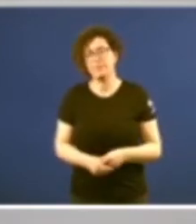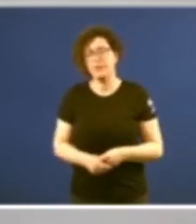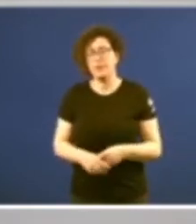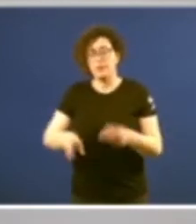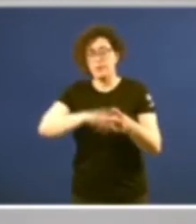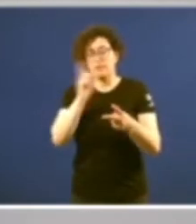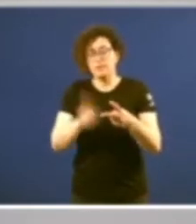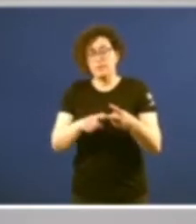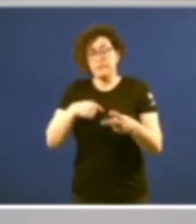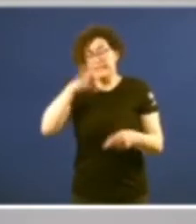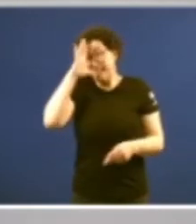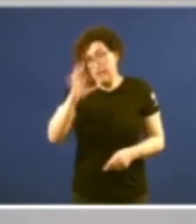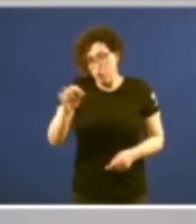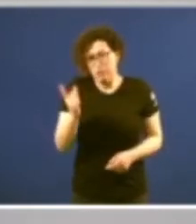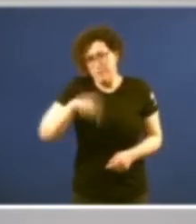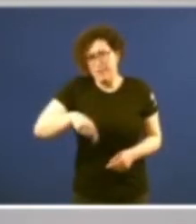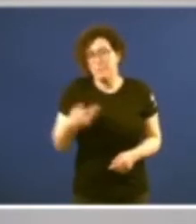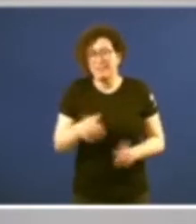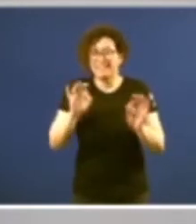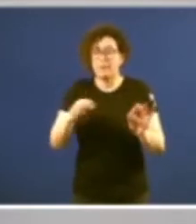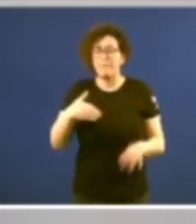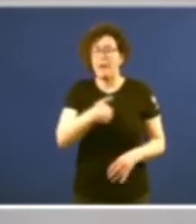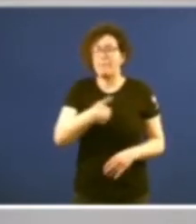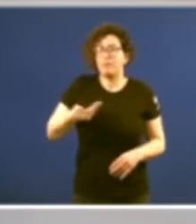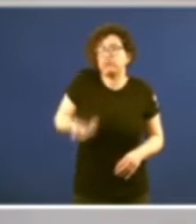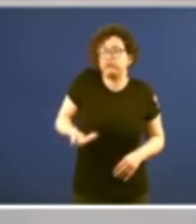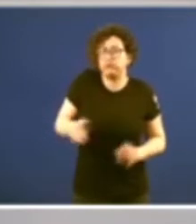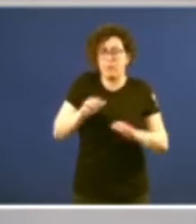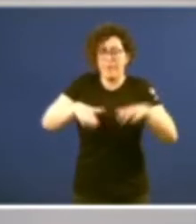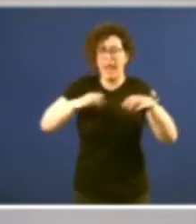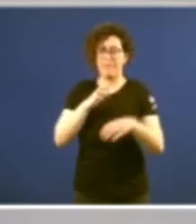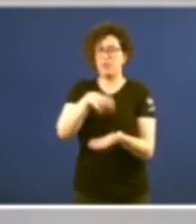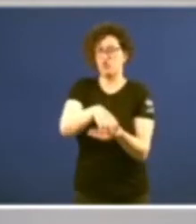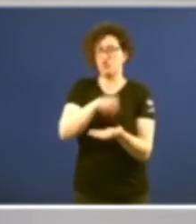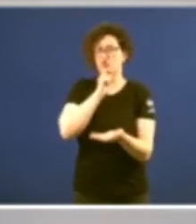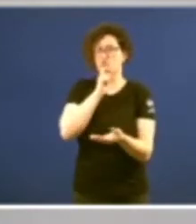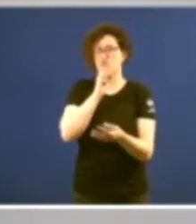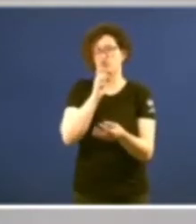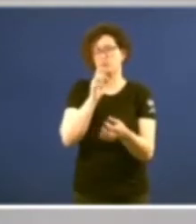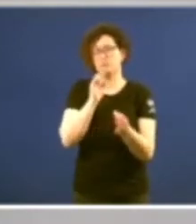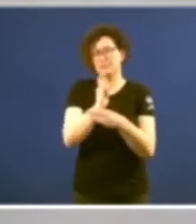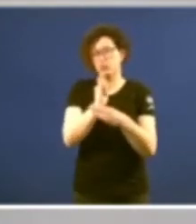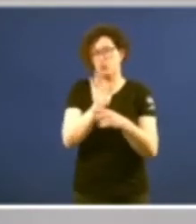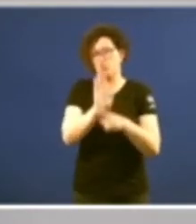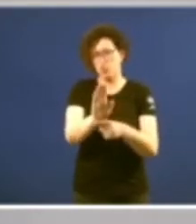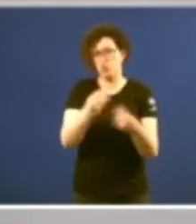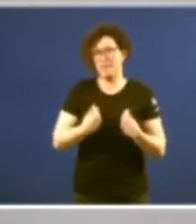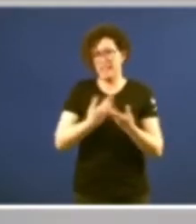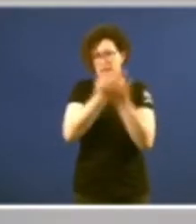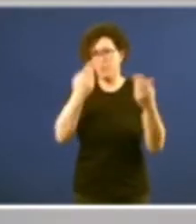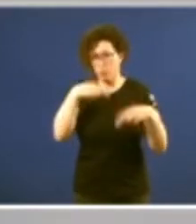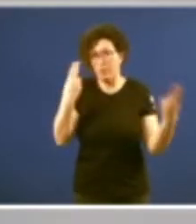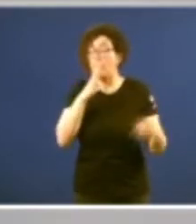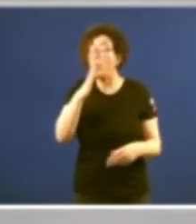segundo lugar, creo que, tamén, fundamentalmente, o papel sustancial do Parlamento como institución da vida pública, que, nestes 40 anos,